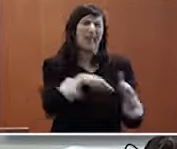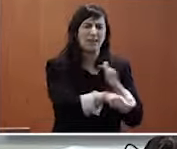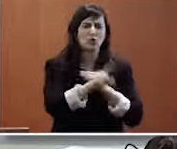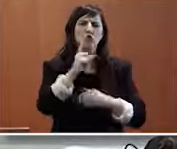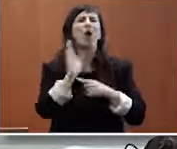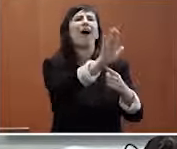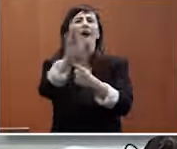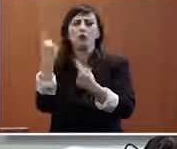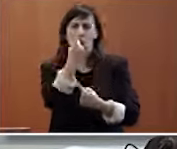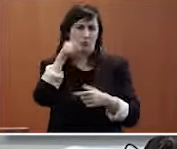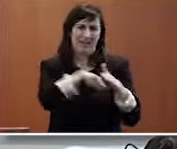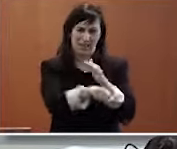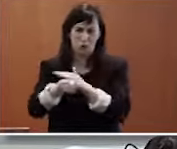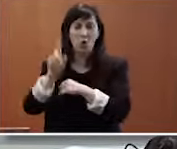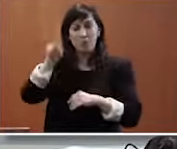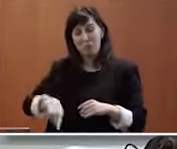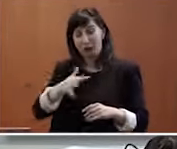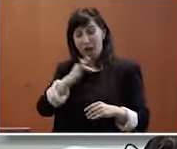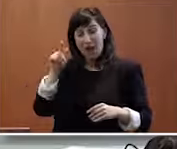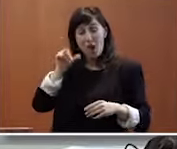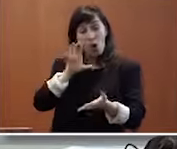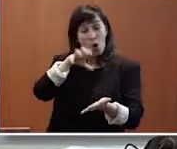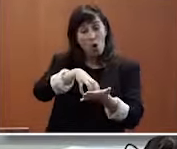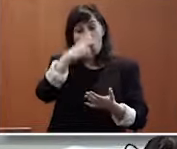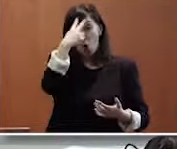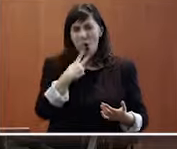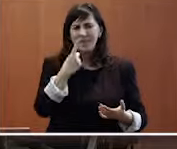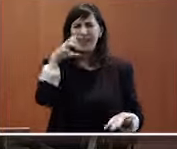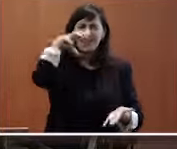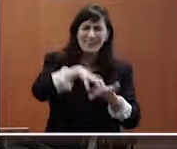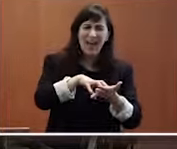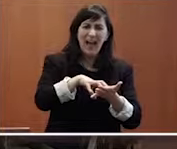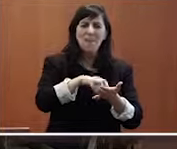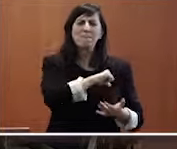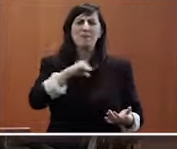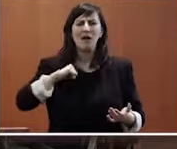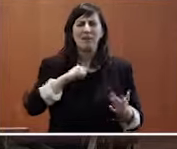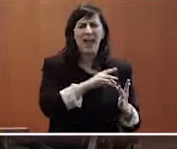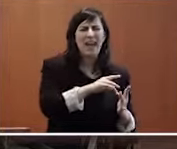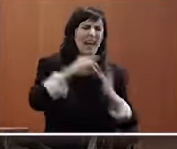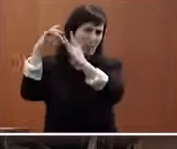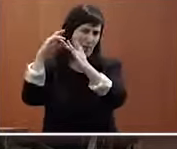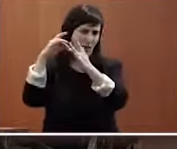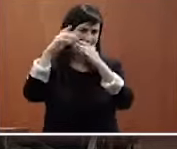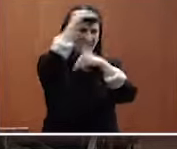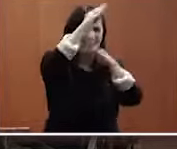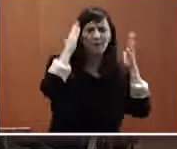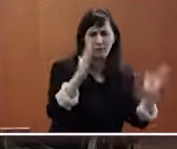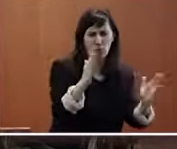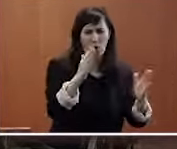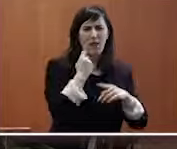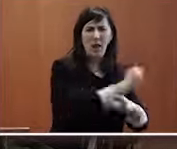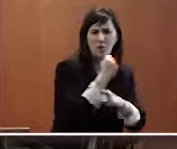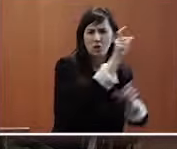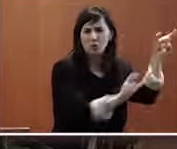ejecutivas. La ONCE é a entidade privada líder en España en a atención, en o apoio ás persoas